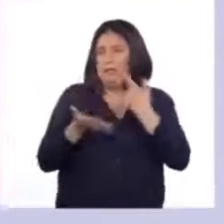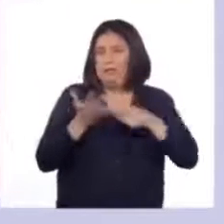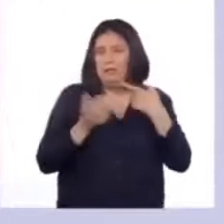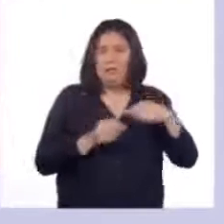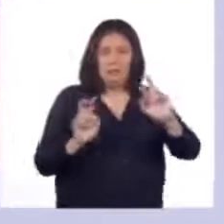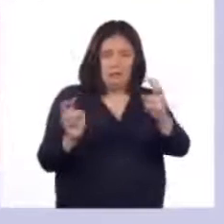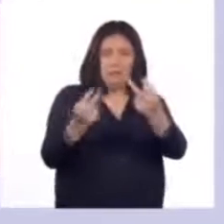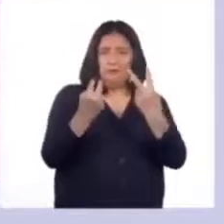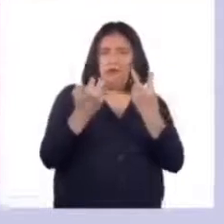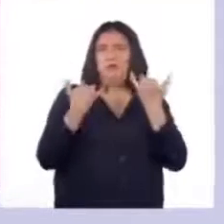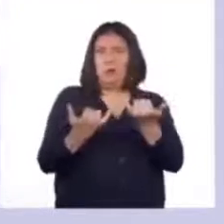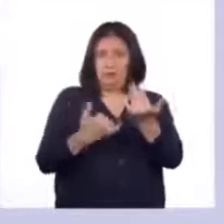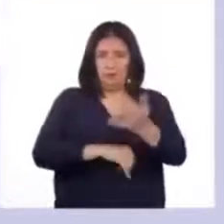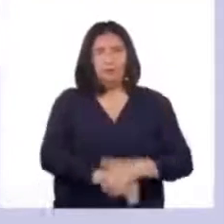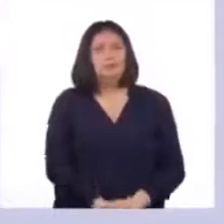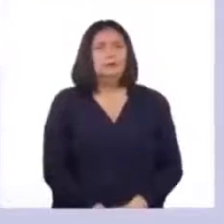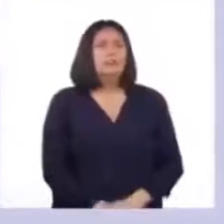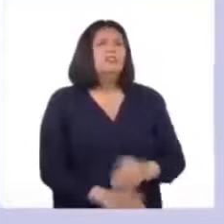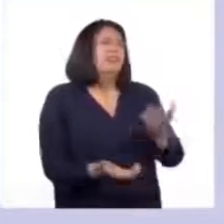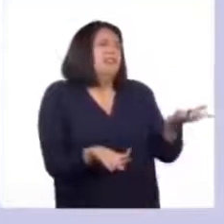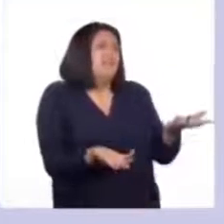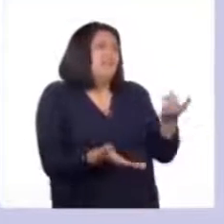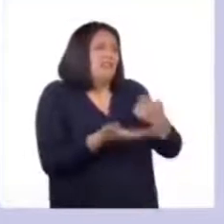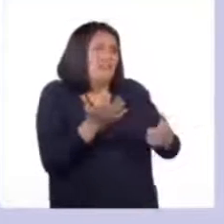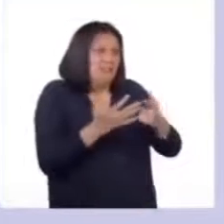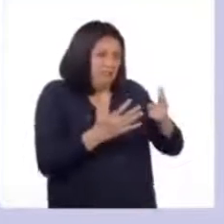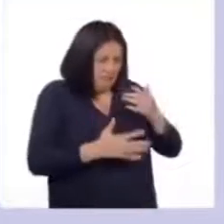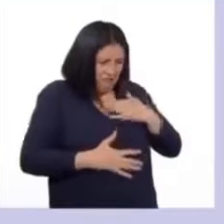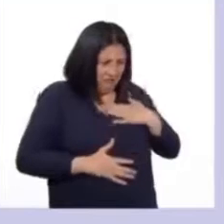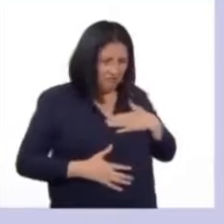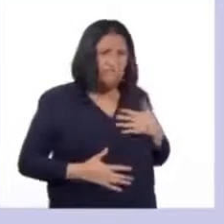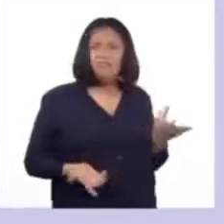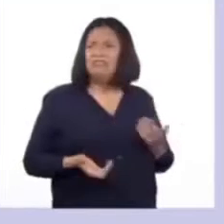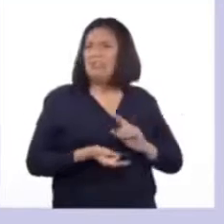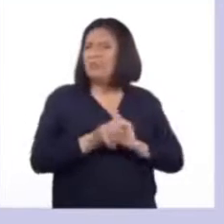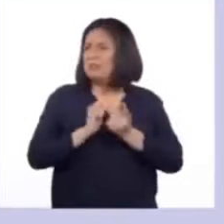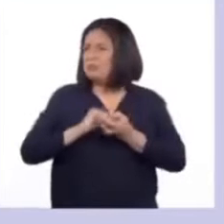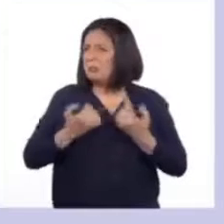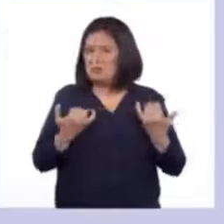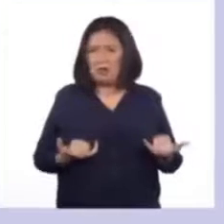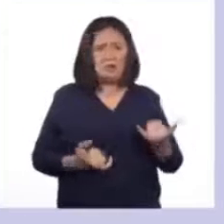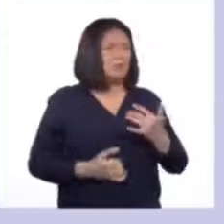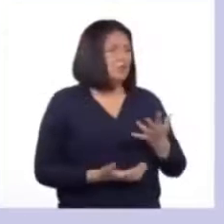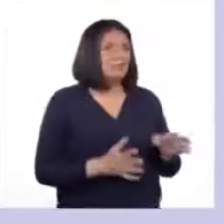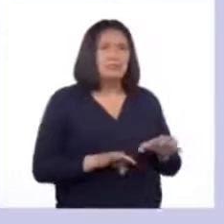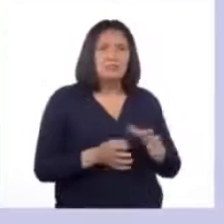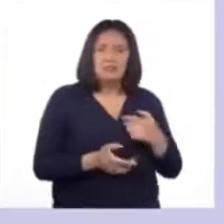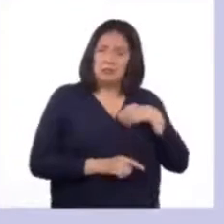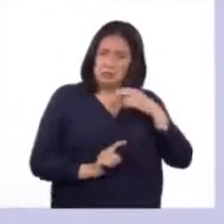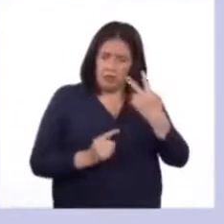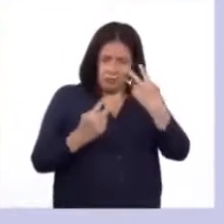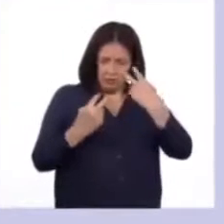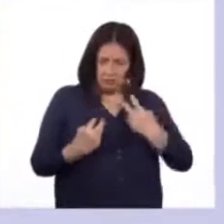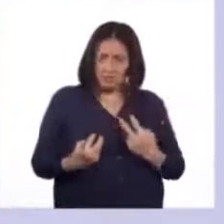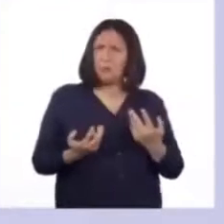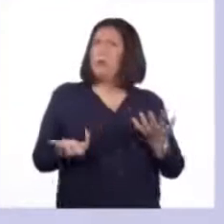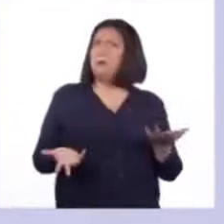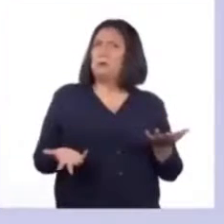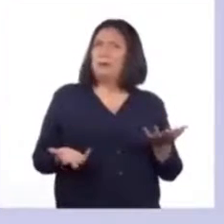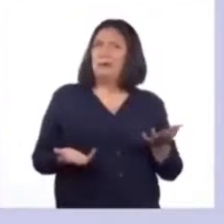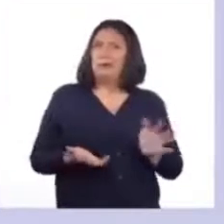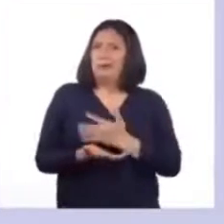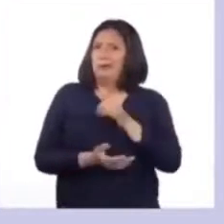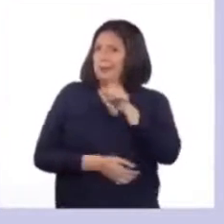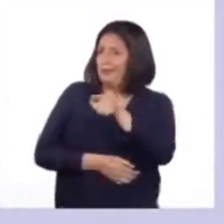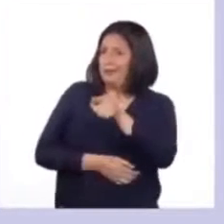que están viendo esta actividad. ¿Qué cambio físico ya estás experimentando ahora? ¿Ha visto alguno? Si